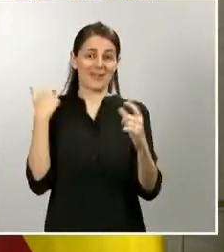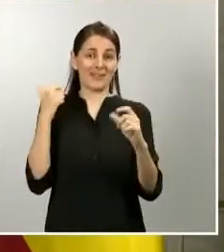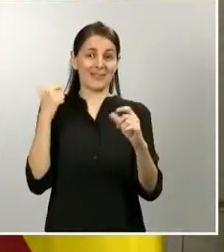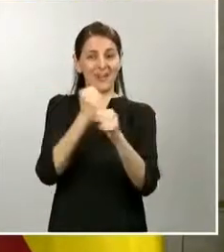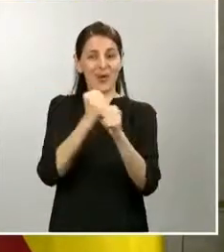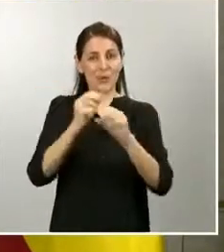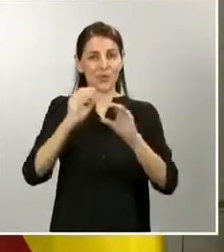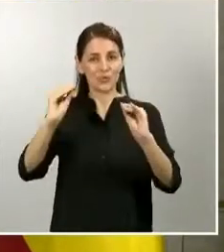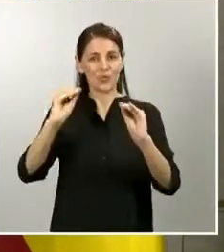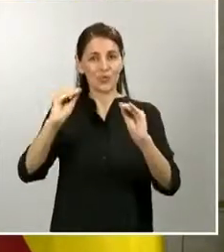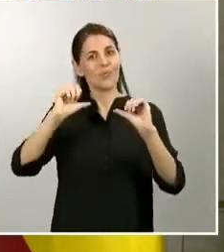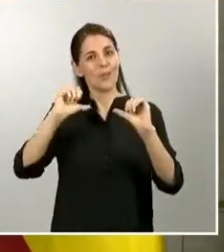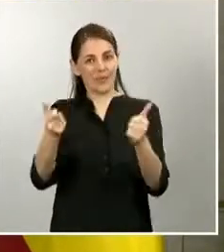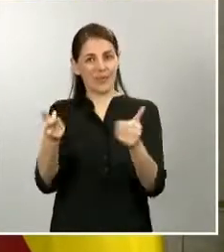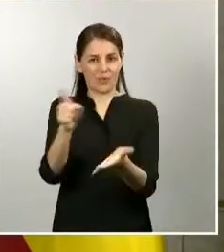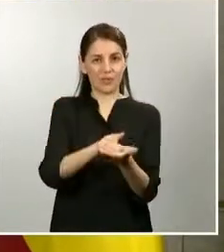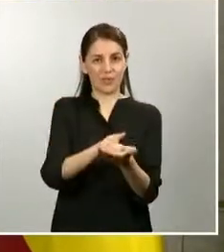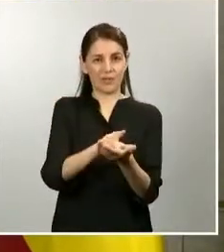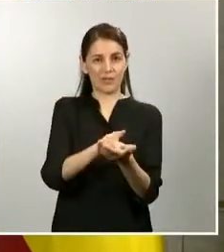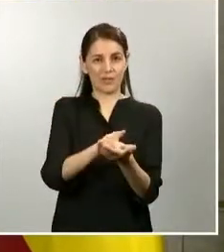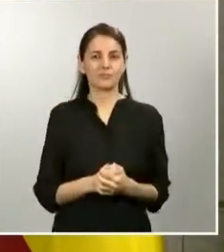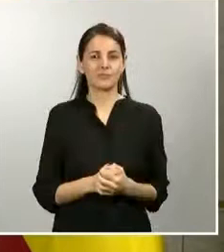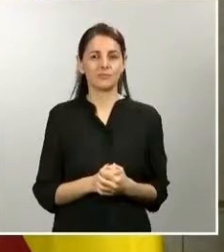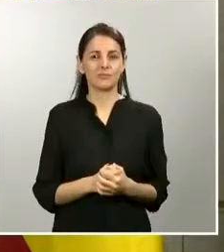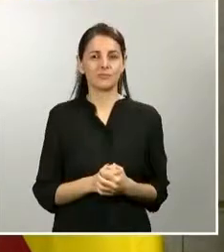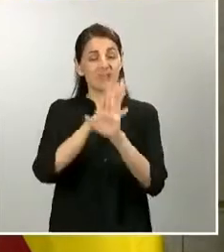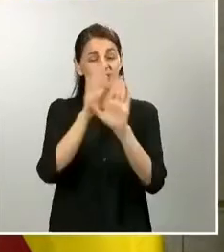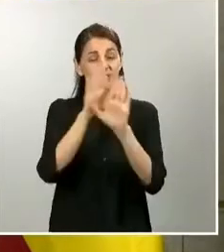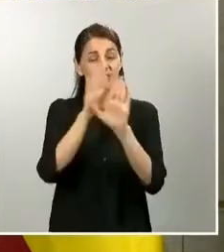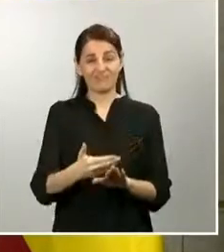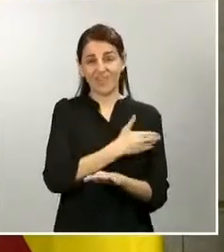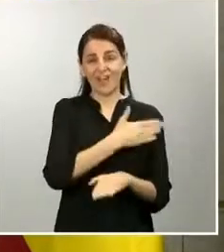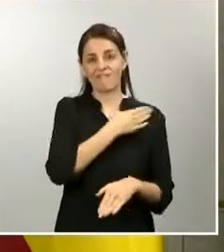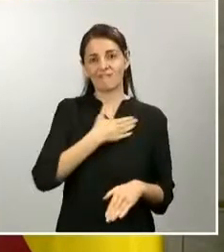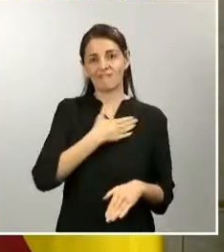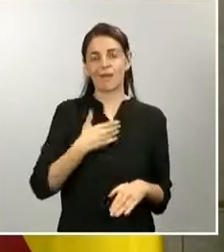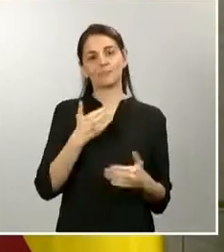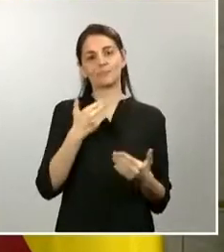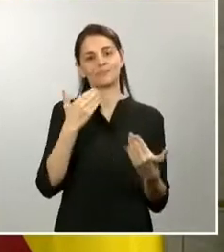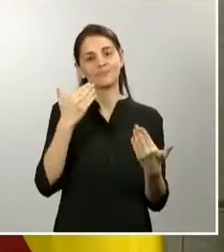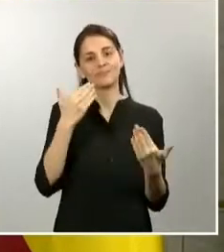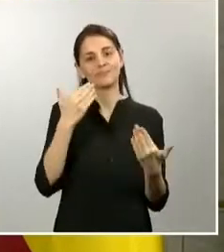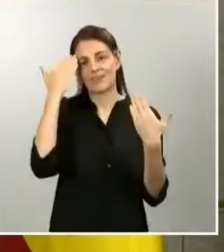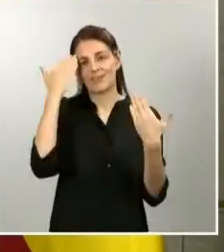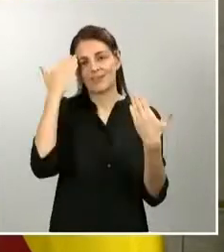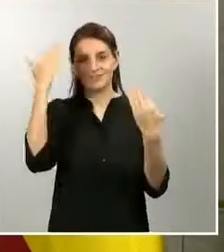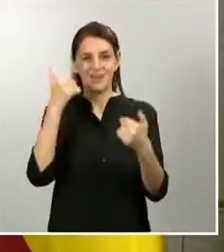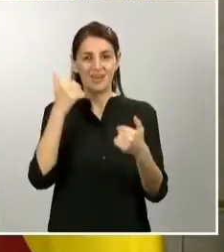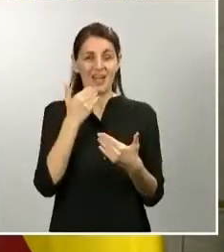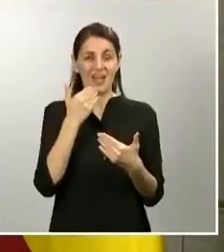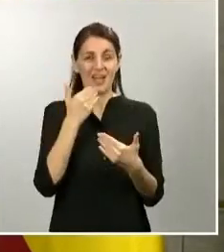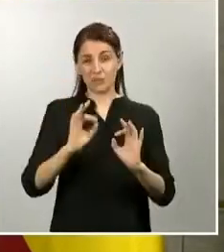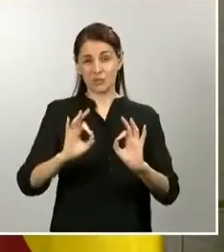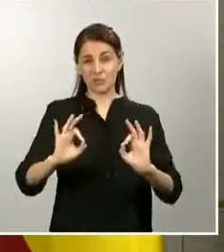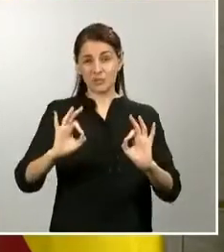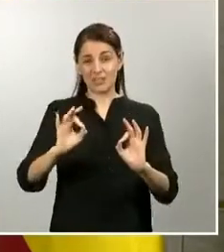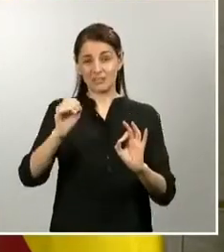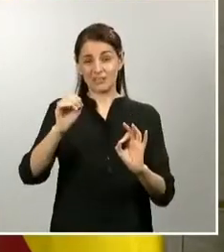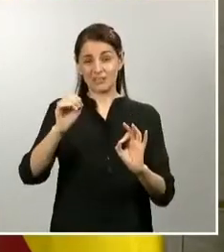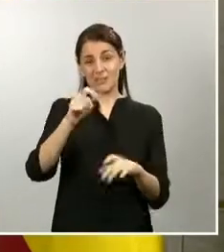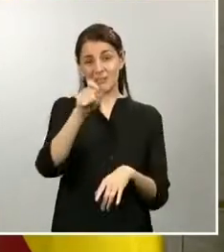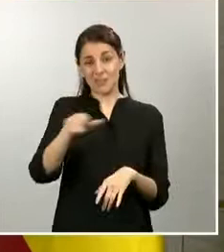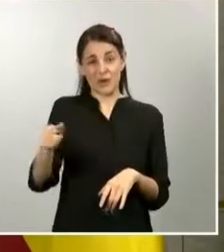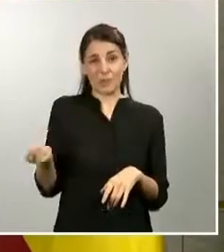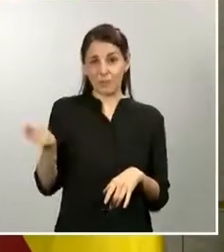reconocimiento especial y un agradecimiento a todos los profesionales que desde las empresas adscritas al Ministerio de Transporte